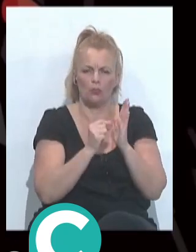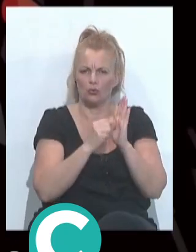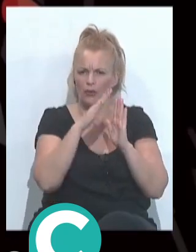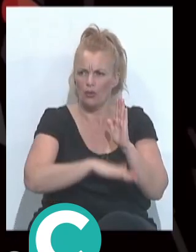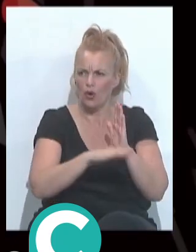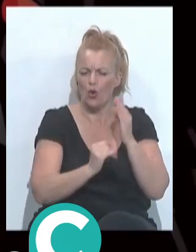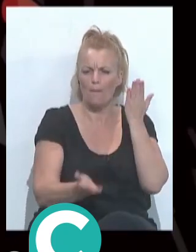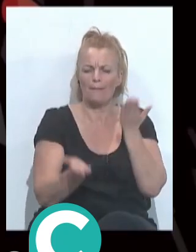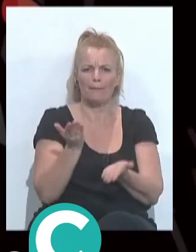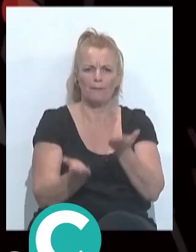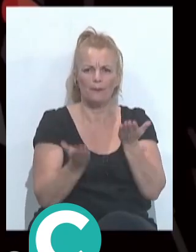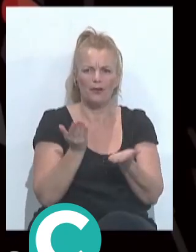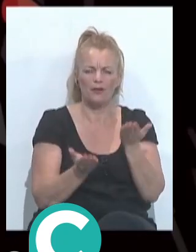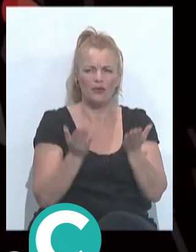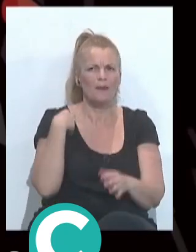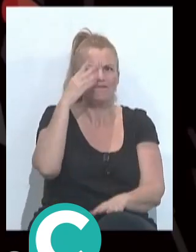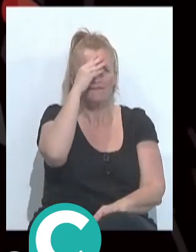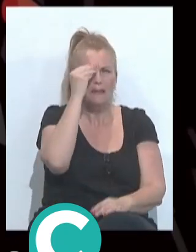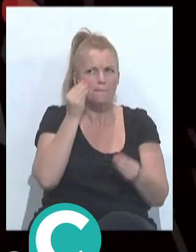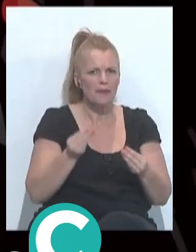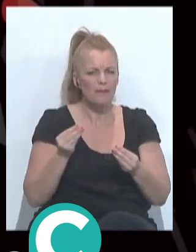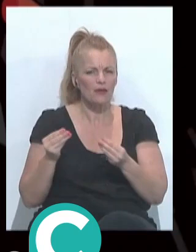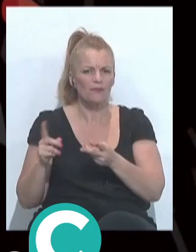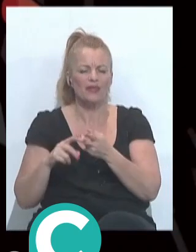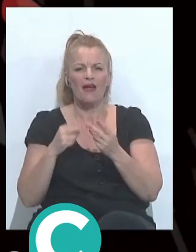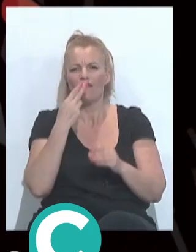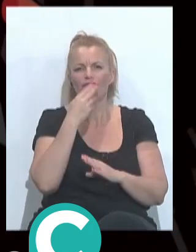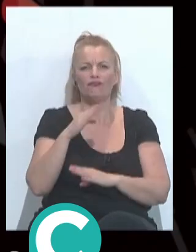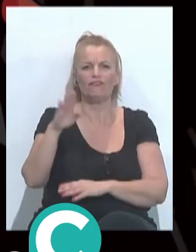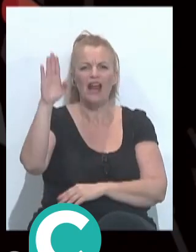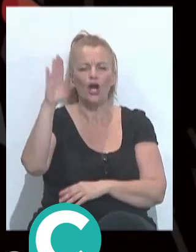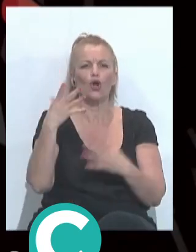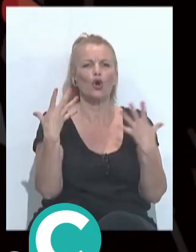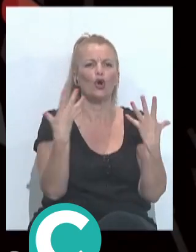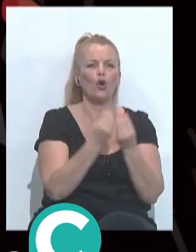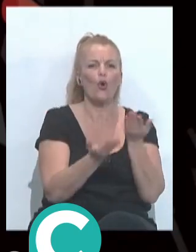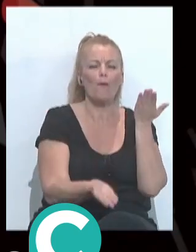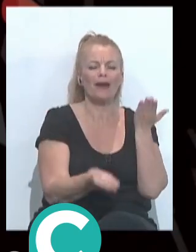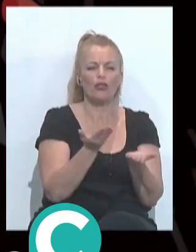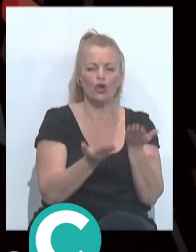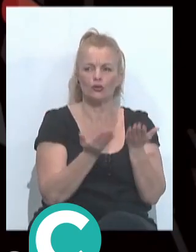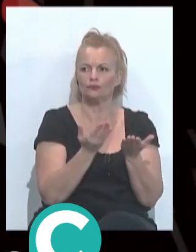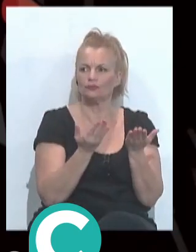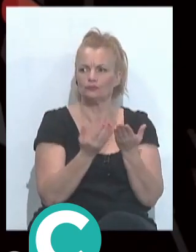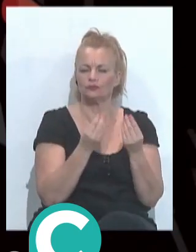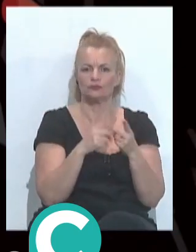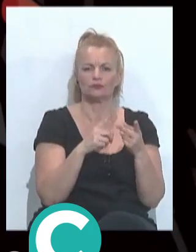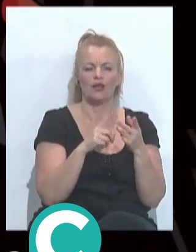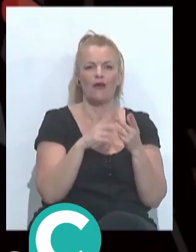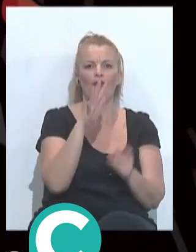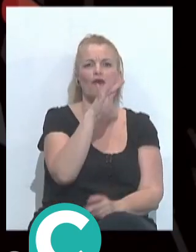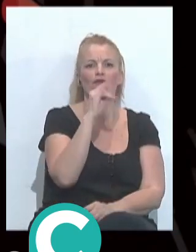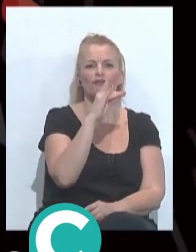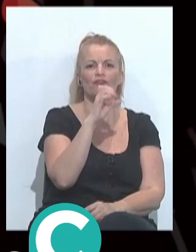comparación que hacía de si no recuerdo ahora mismo era franco con Fidel Castro